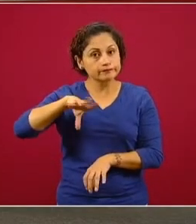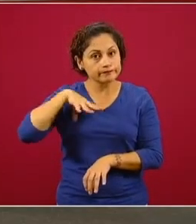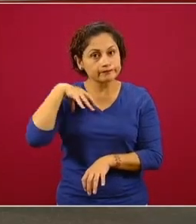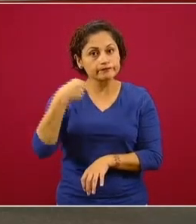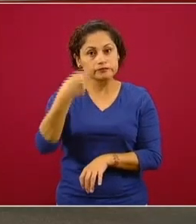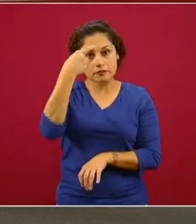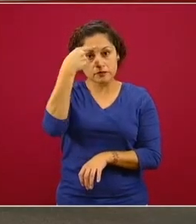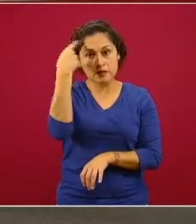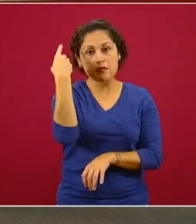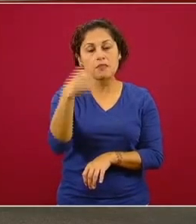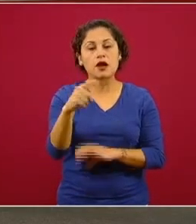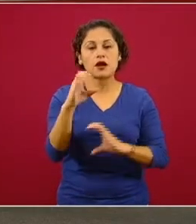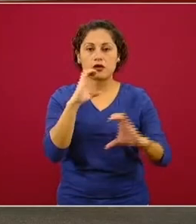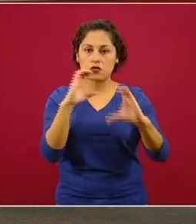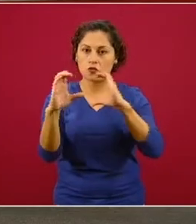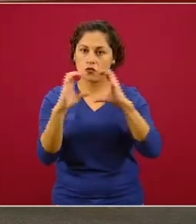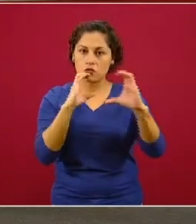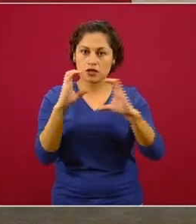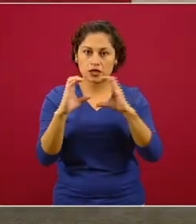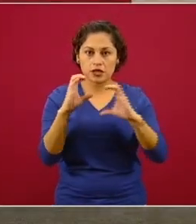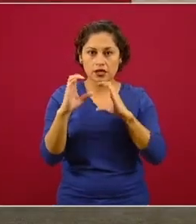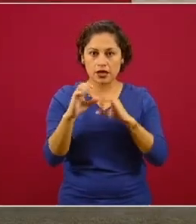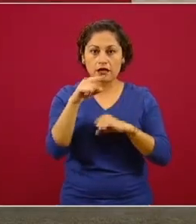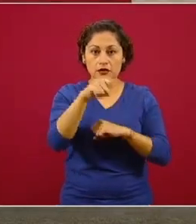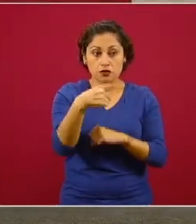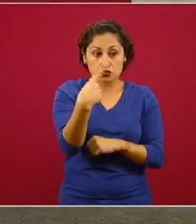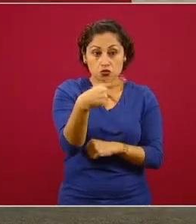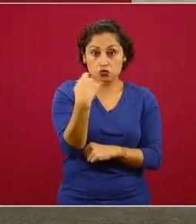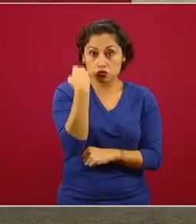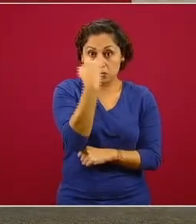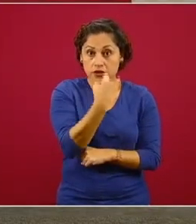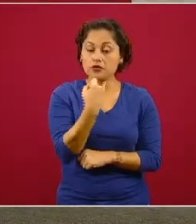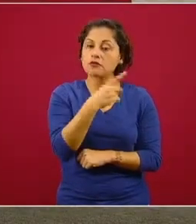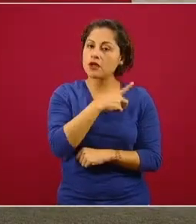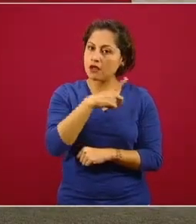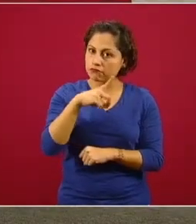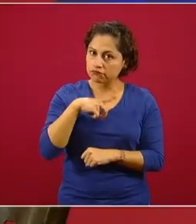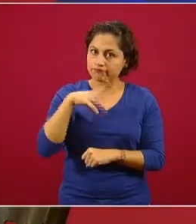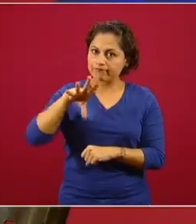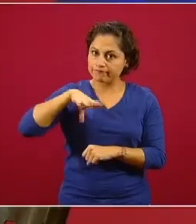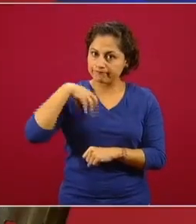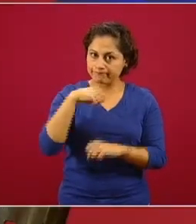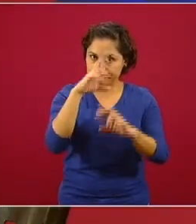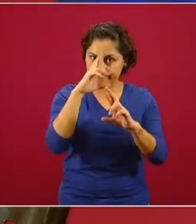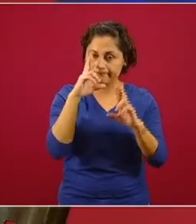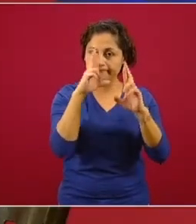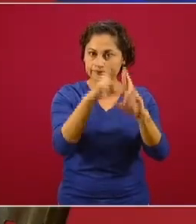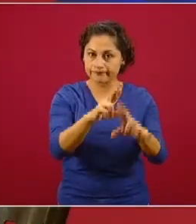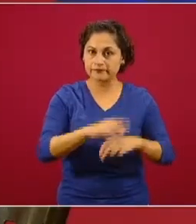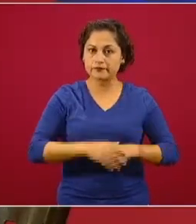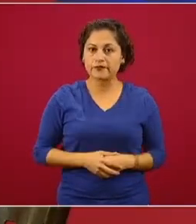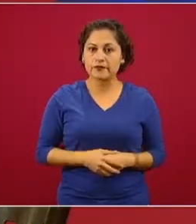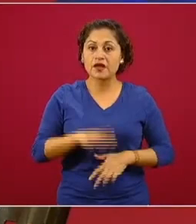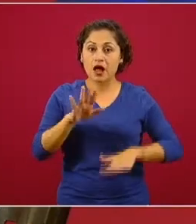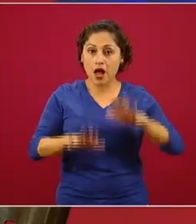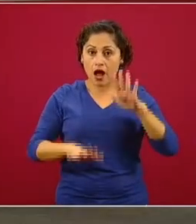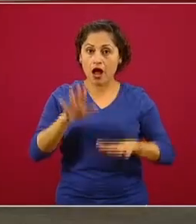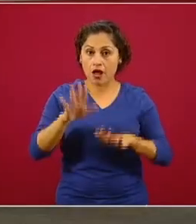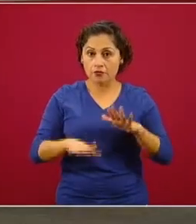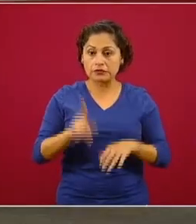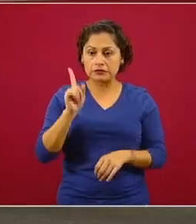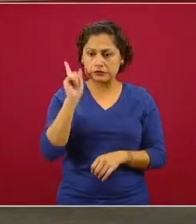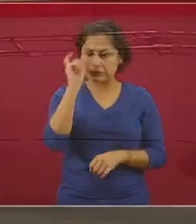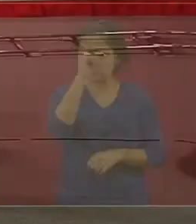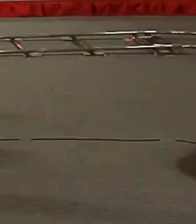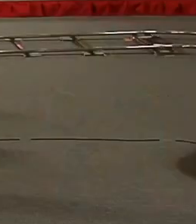comunicarse con las personas que hablan una sola lengua. A veces pareciera una situación difícil, pero no lo